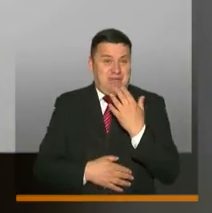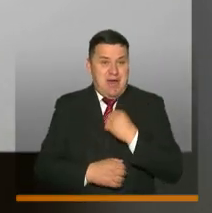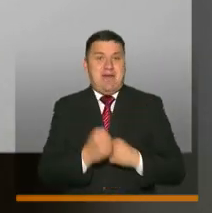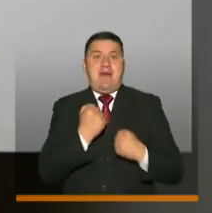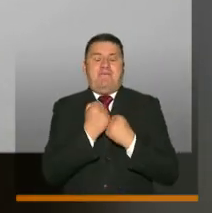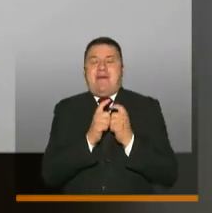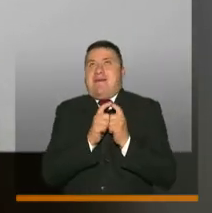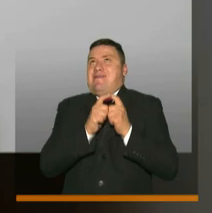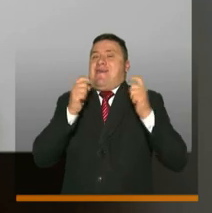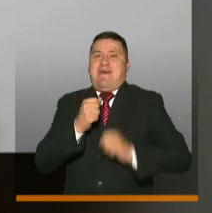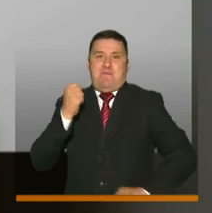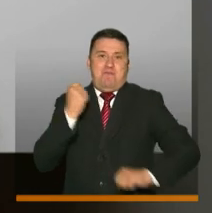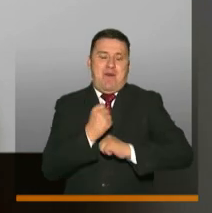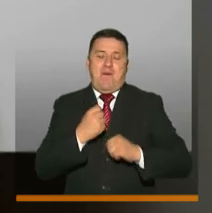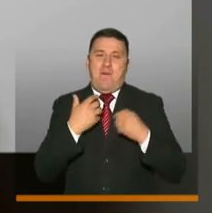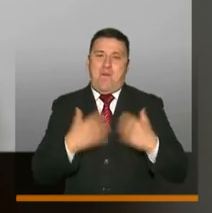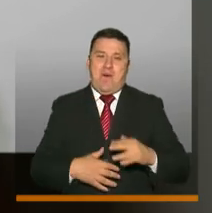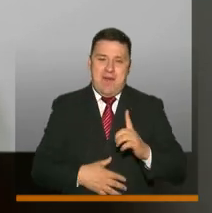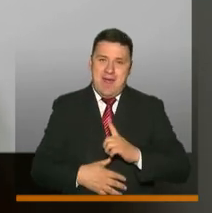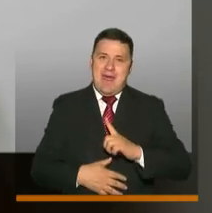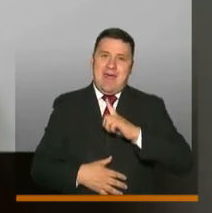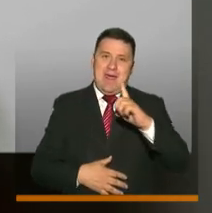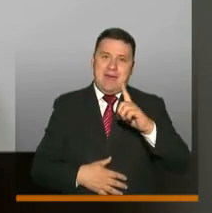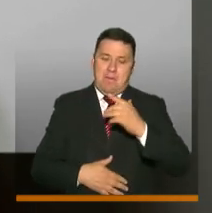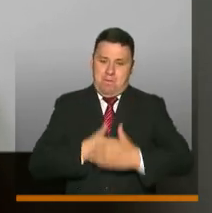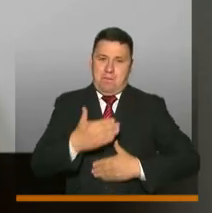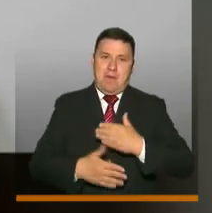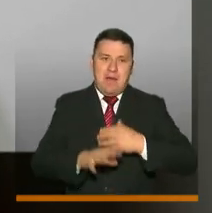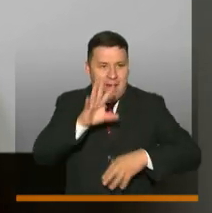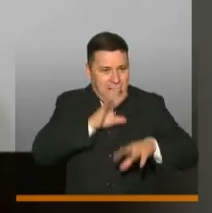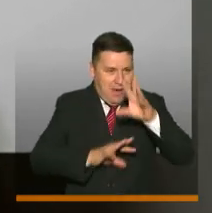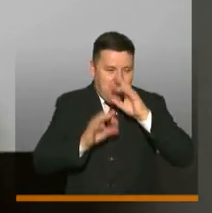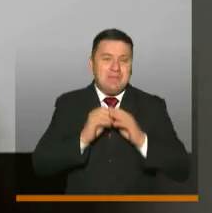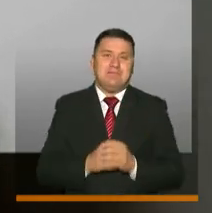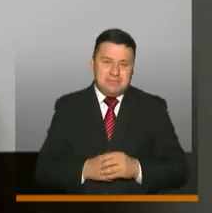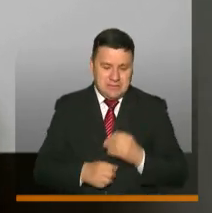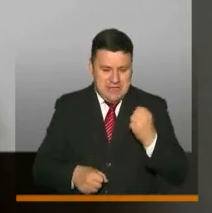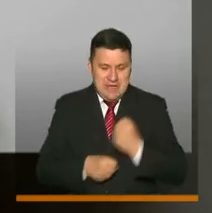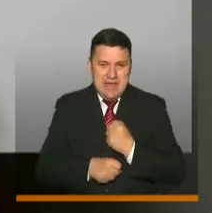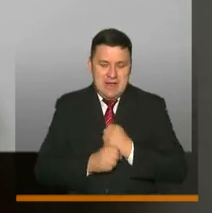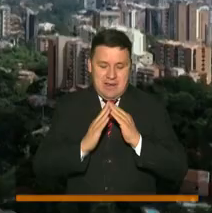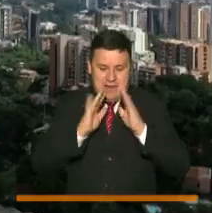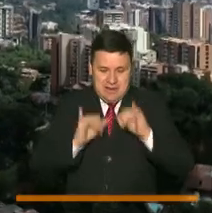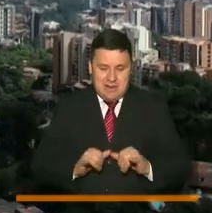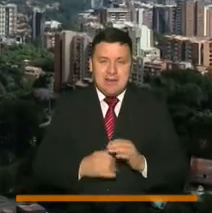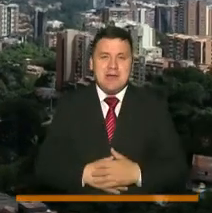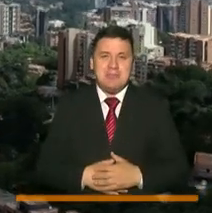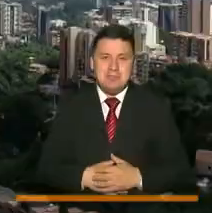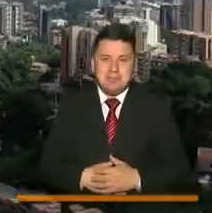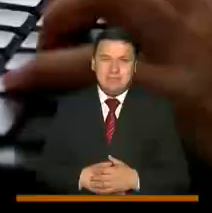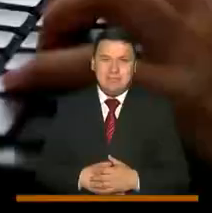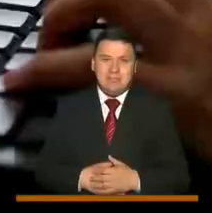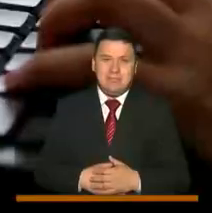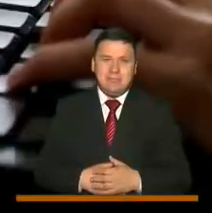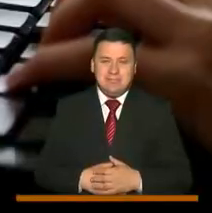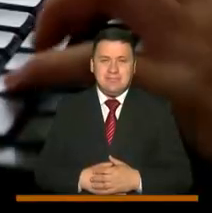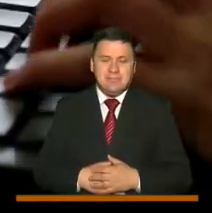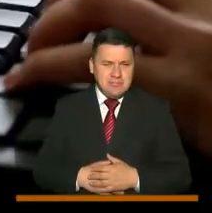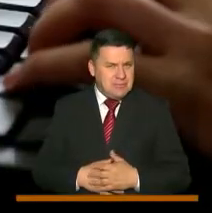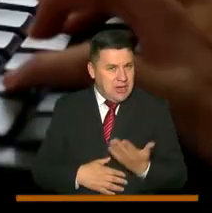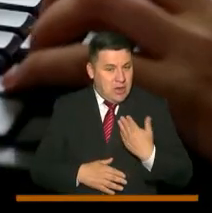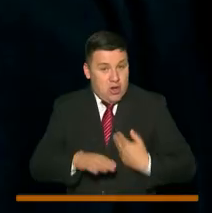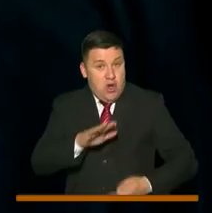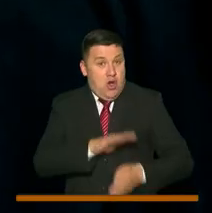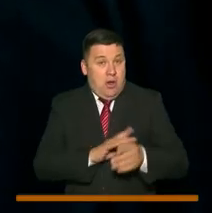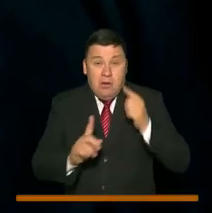apoyo grande para poder liderar este proceso de aprendizaje desde el trabajo en casa. Y para